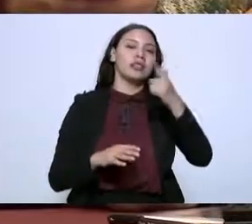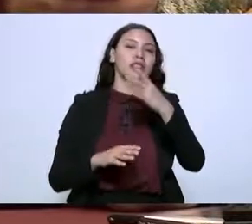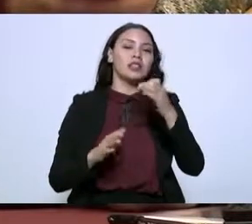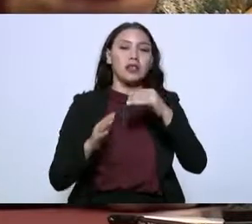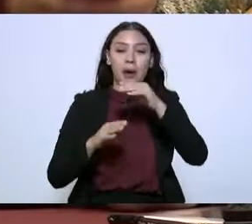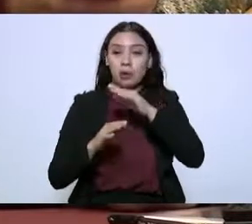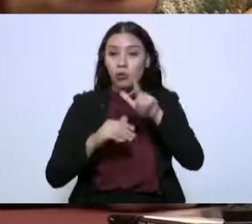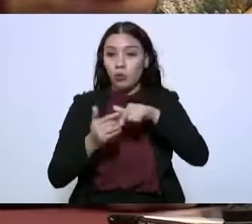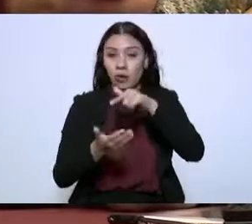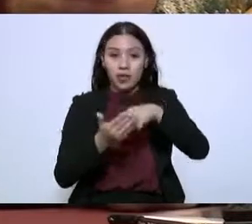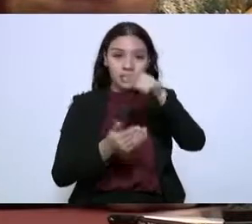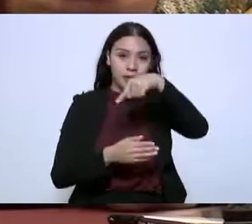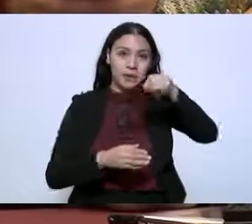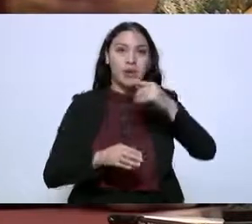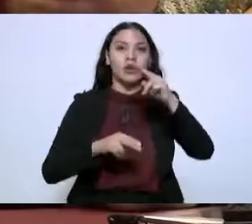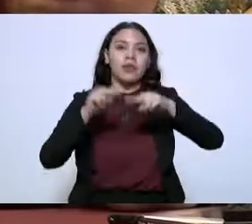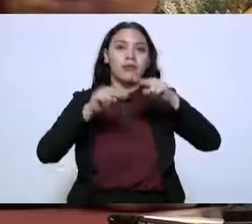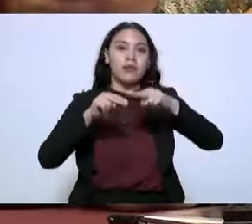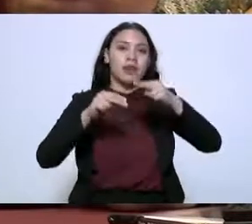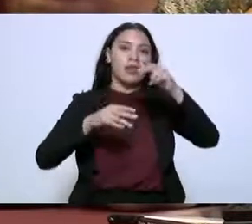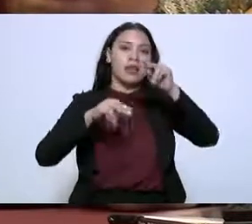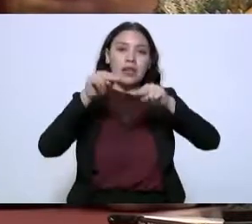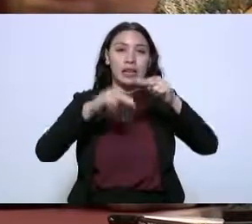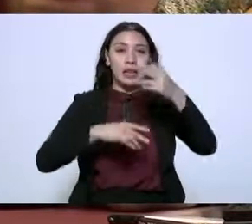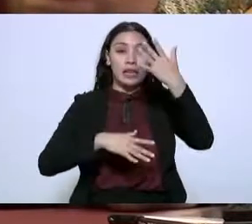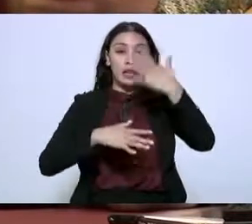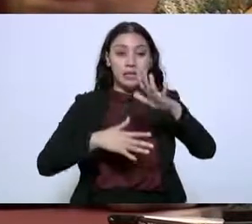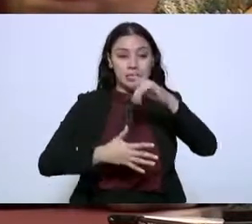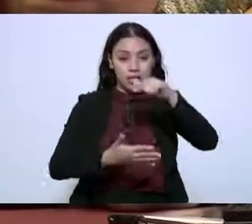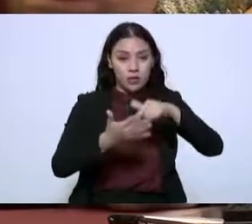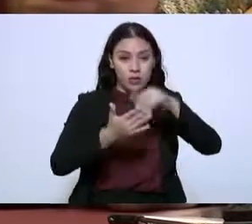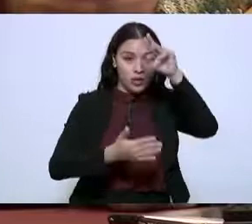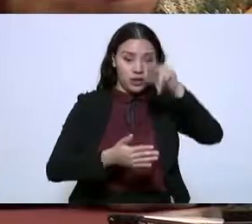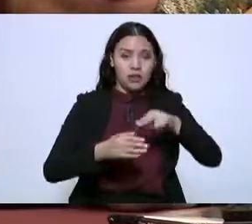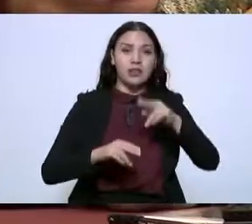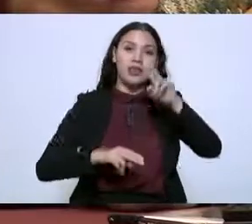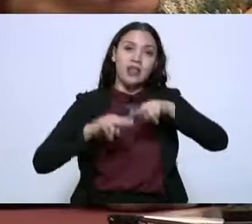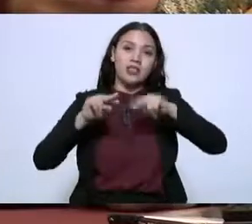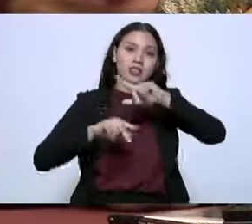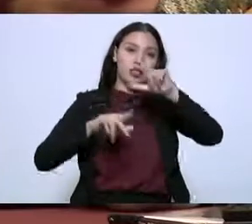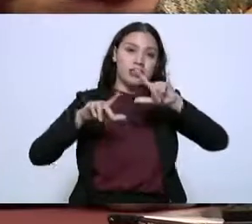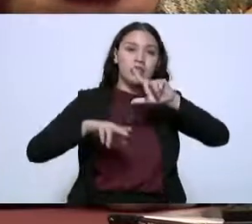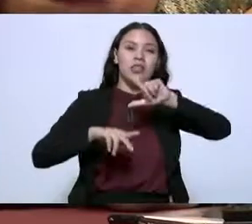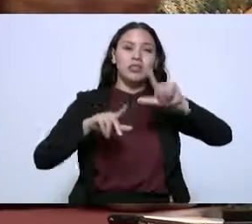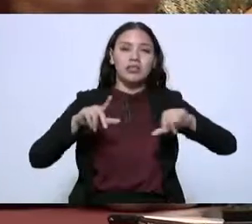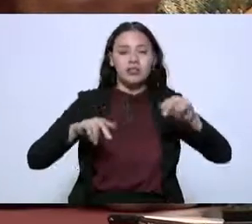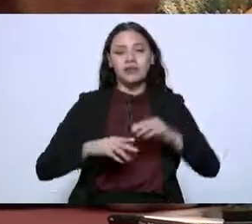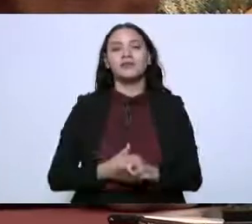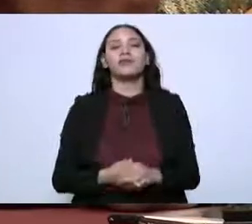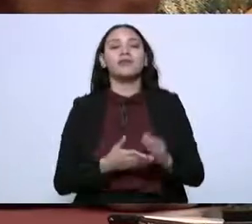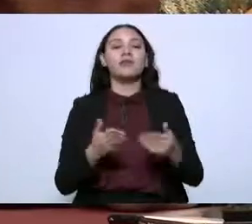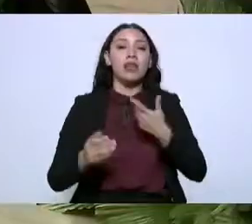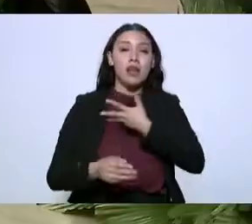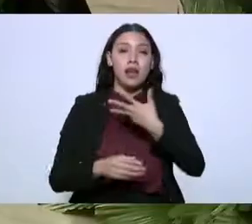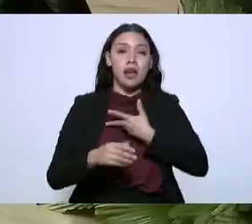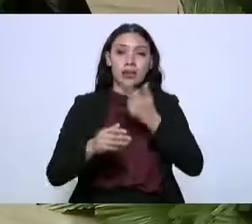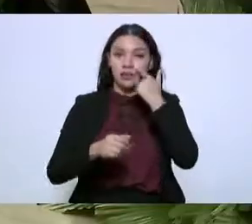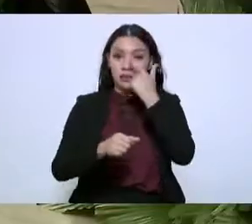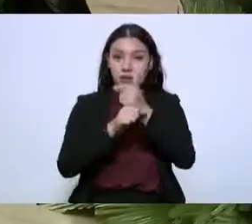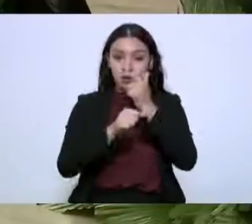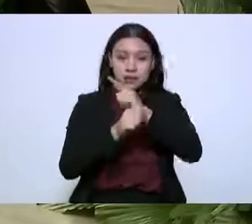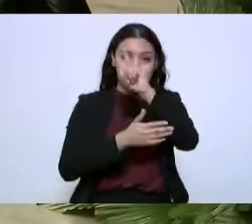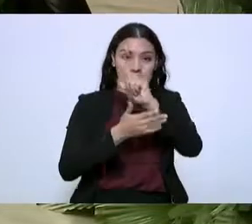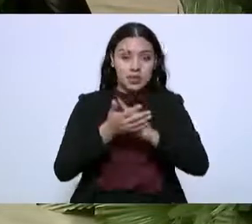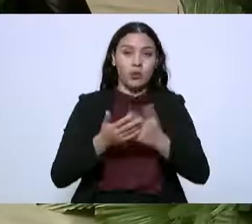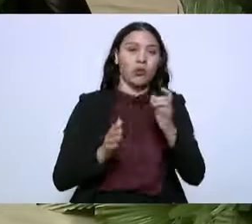potencial, tiene el quinceavo lugar a nivel nacional. La siguiente, por favor. Aquí hicimos un recuento de las inversiones que